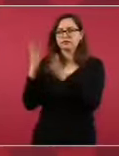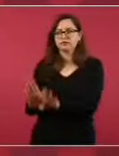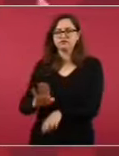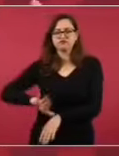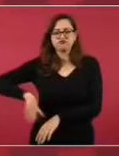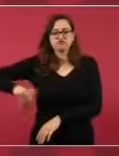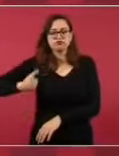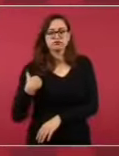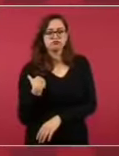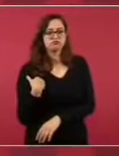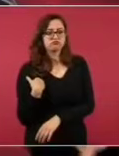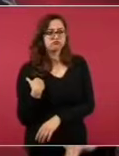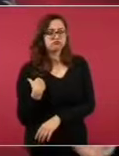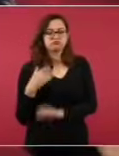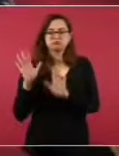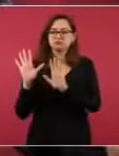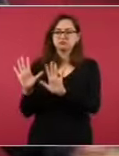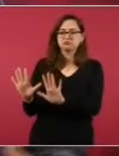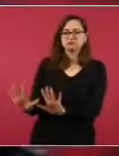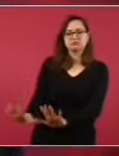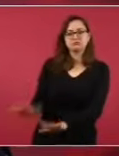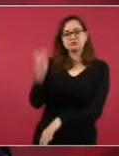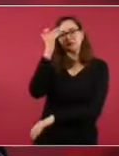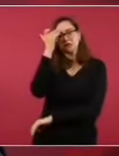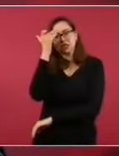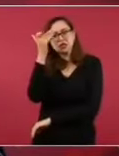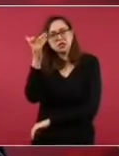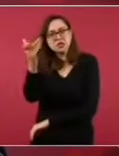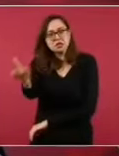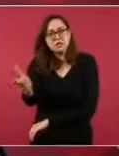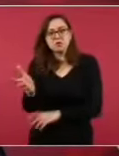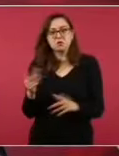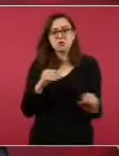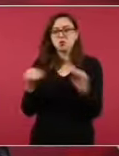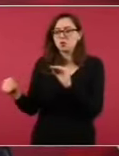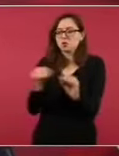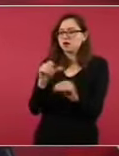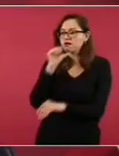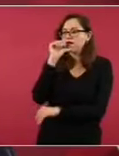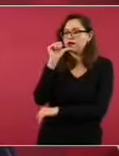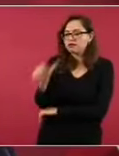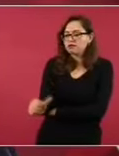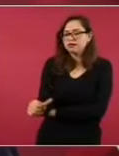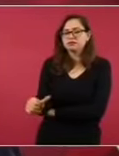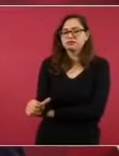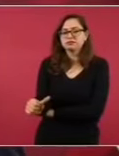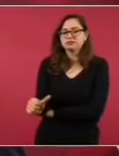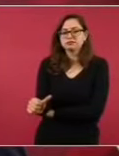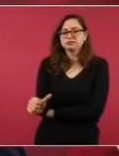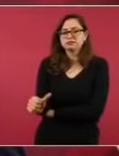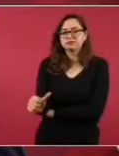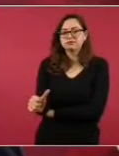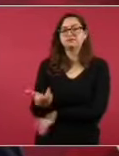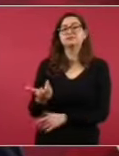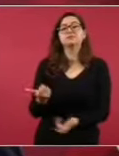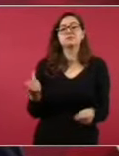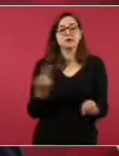y cuando menos lo hacen sudar